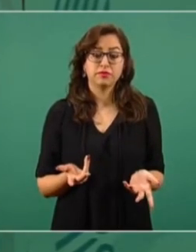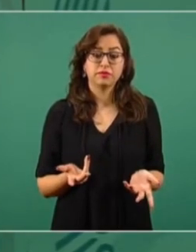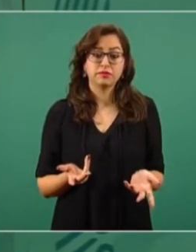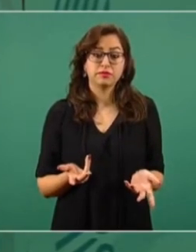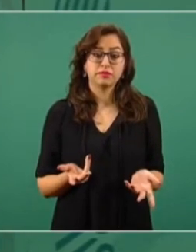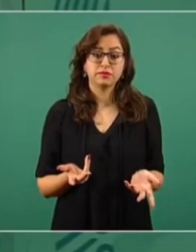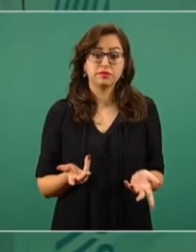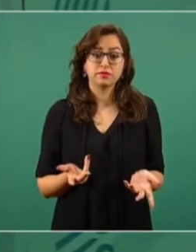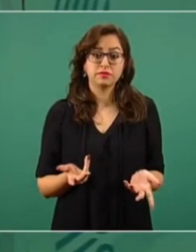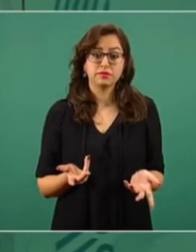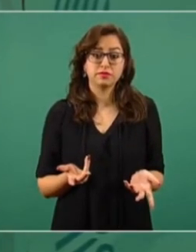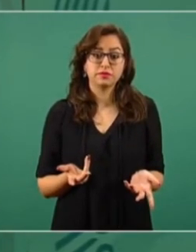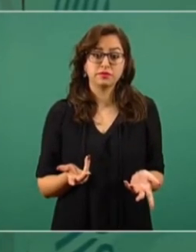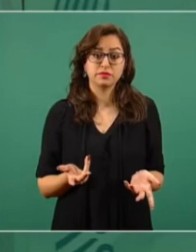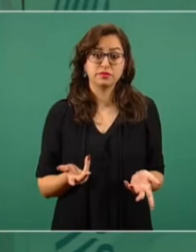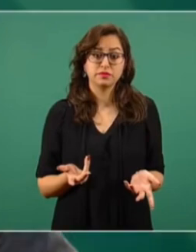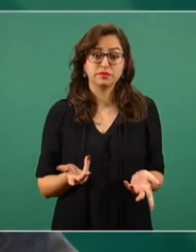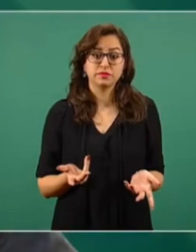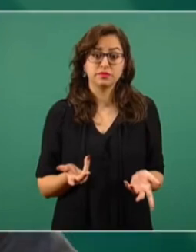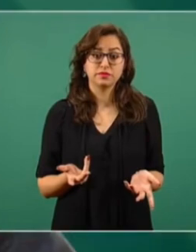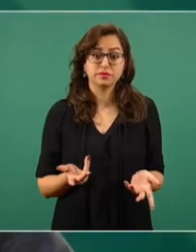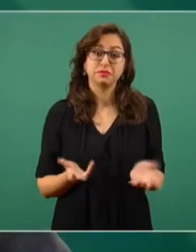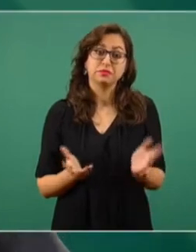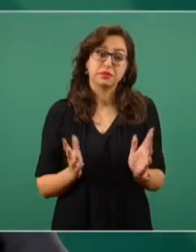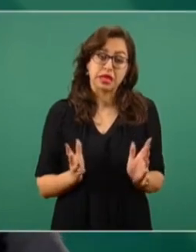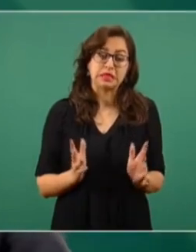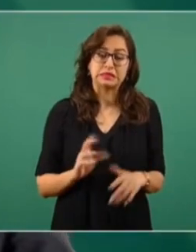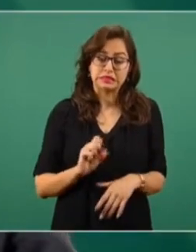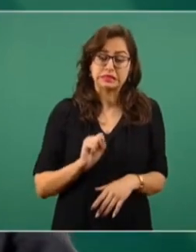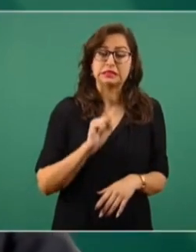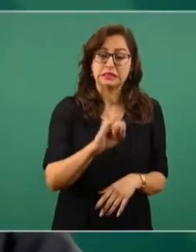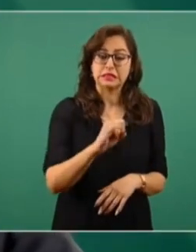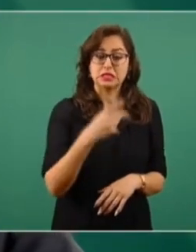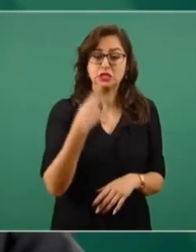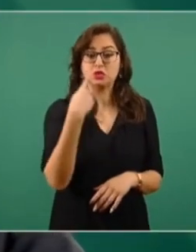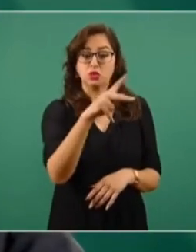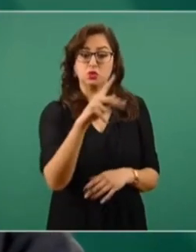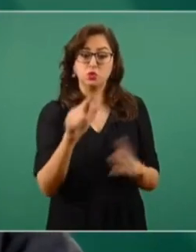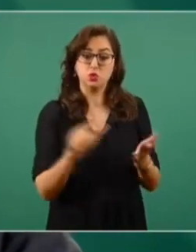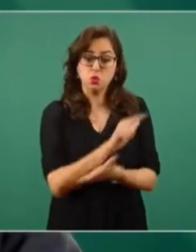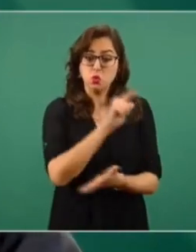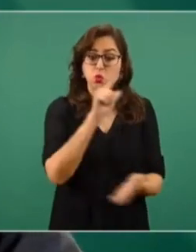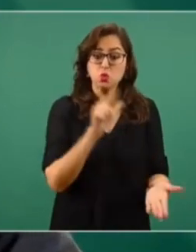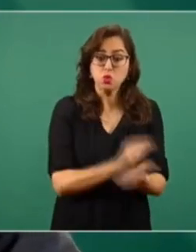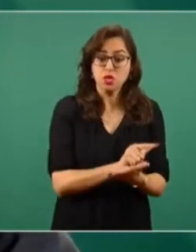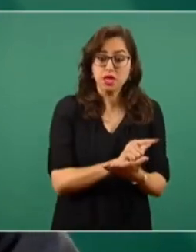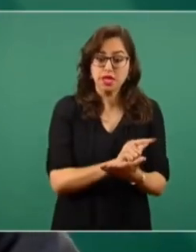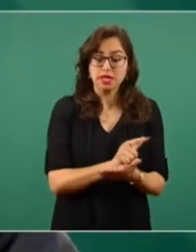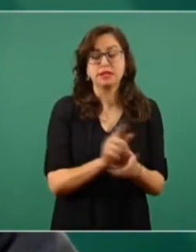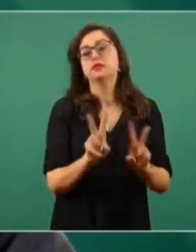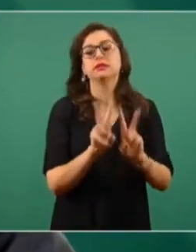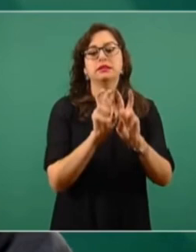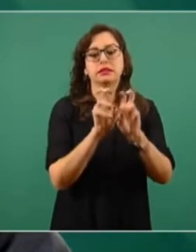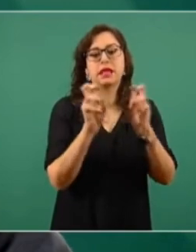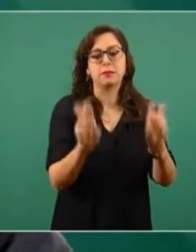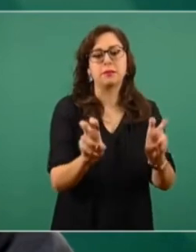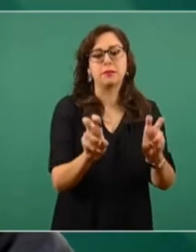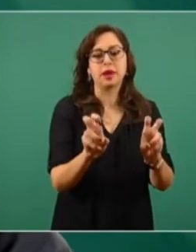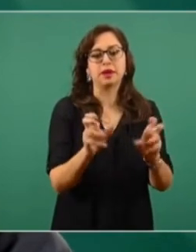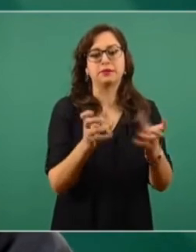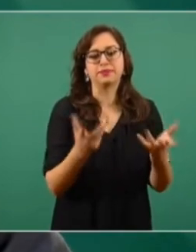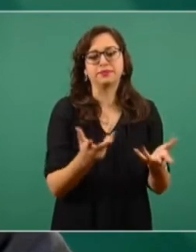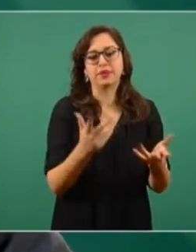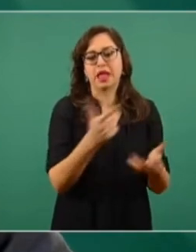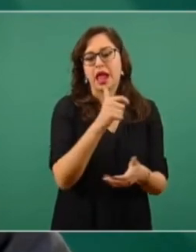da preferencia a Texas, pero esta era una resolución más estricta de parte del